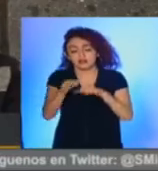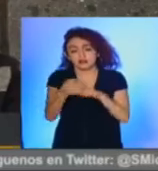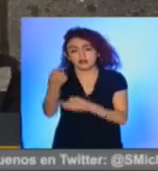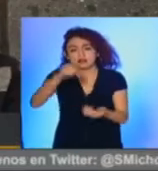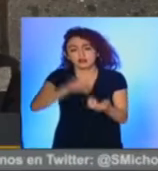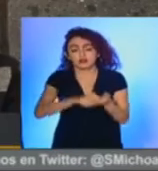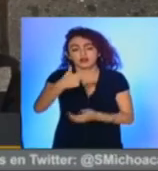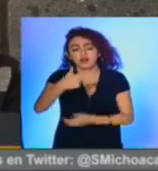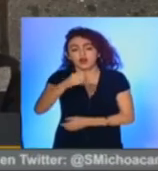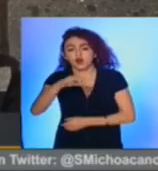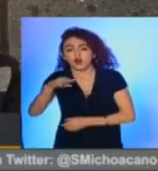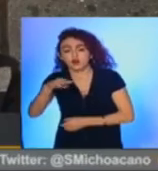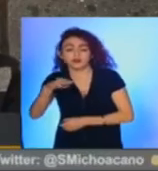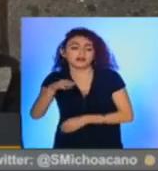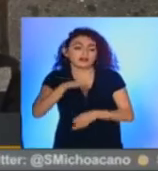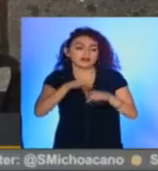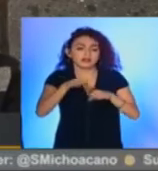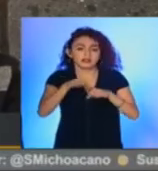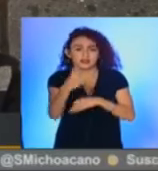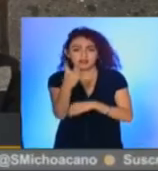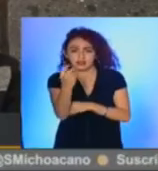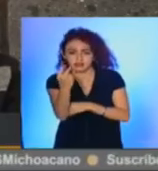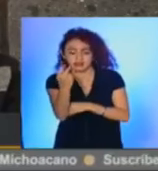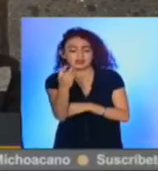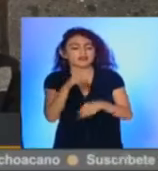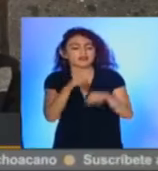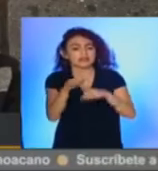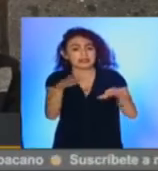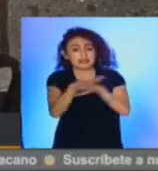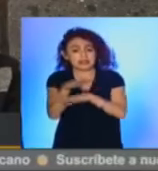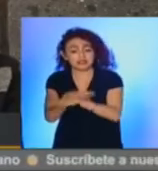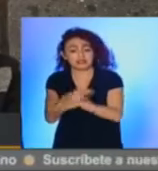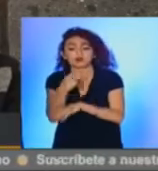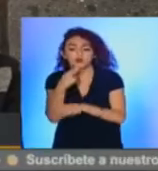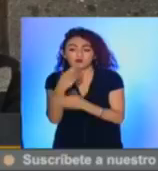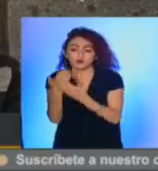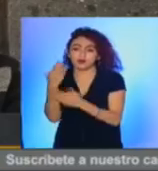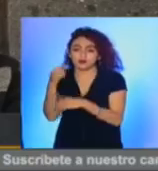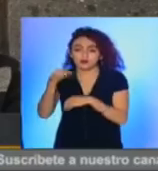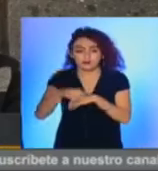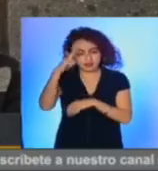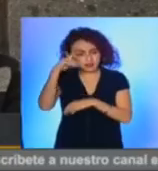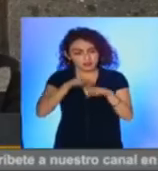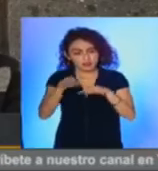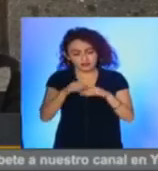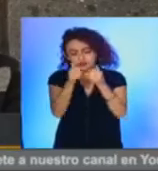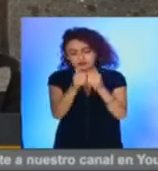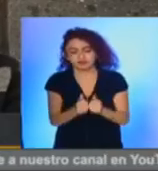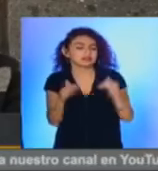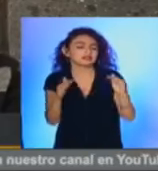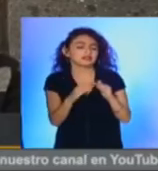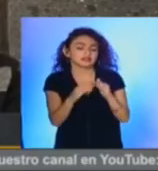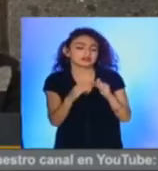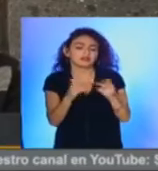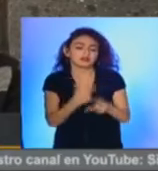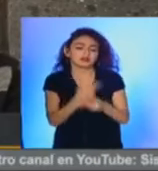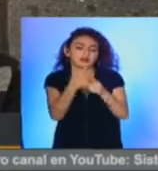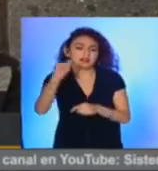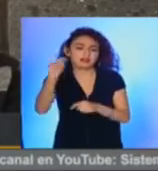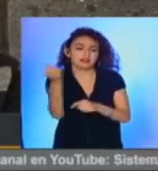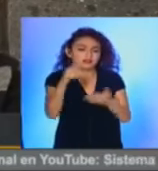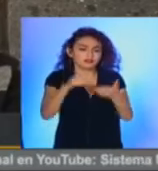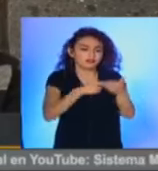el Home Office o el Teletrabajo, modalidad que se utiliza últimamente para trabajar desde casa mediante dispositivos